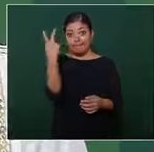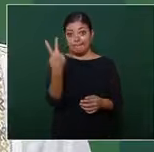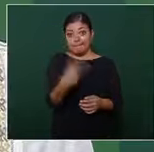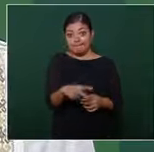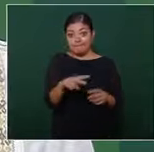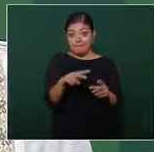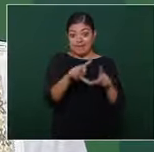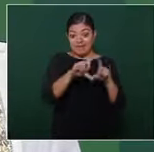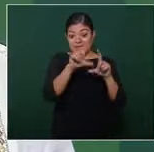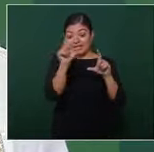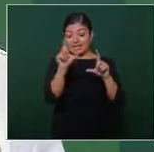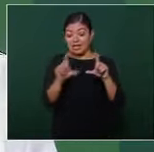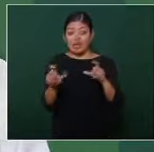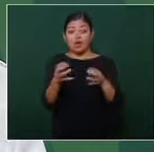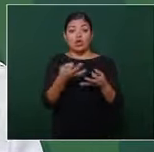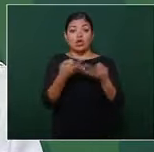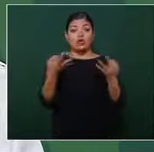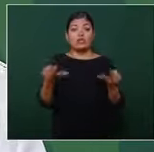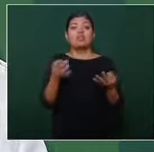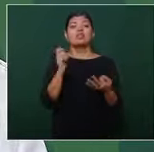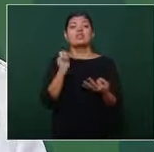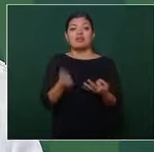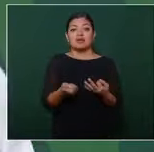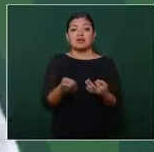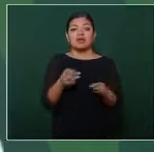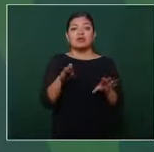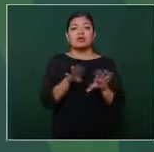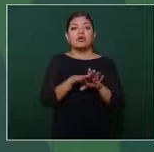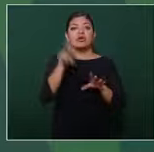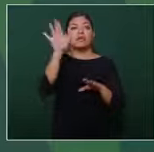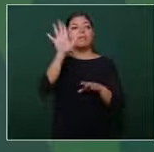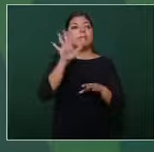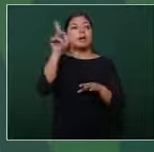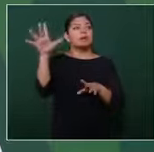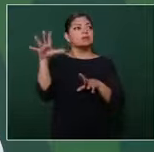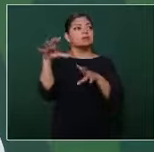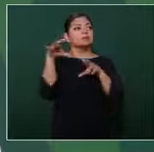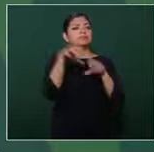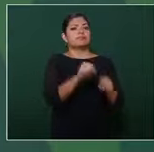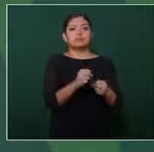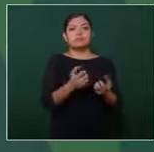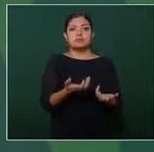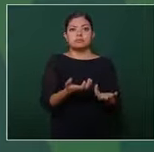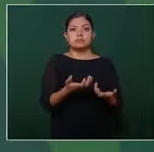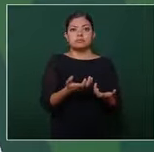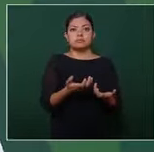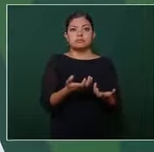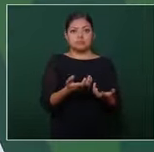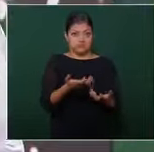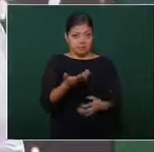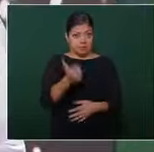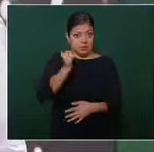de conquista vengan como era antes